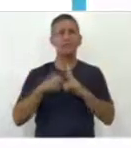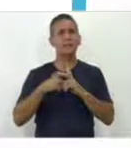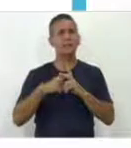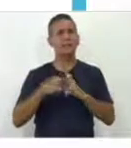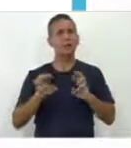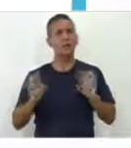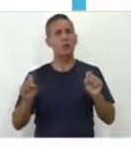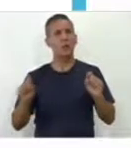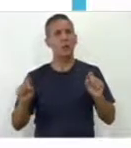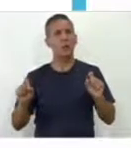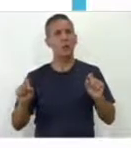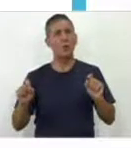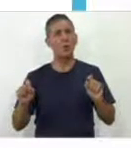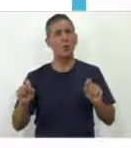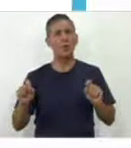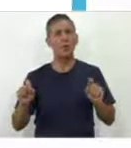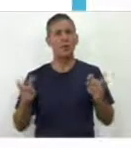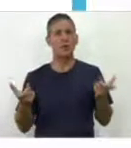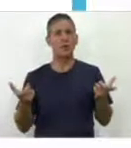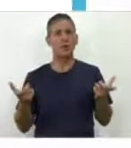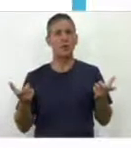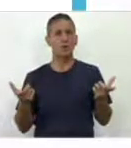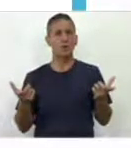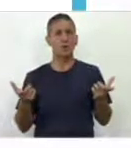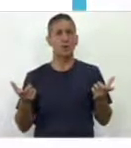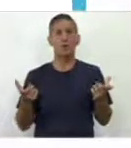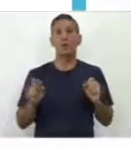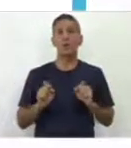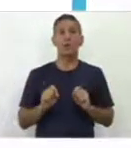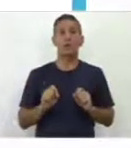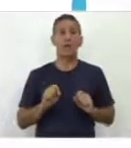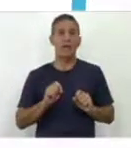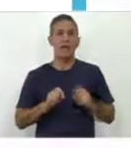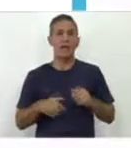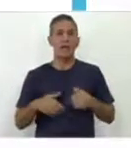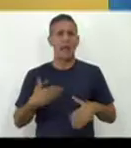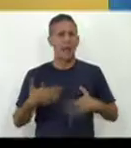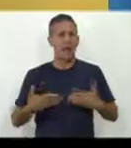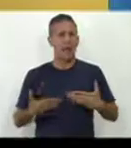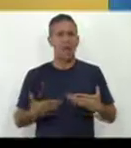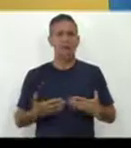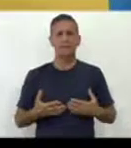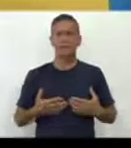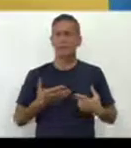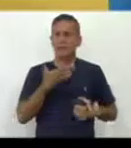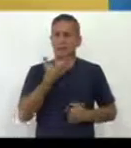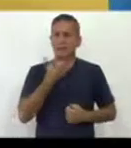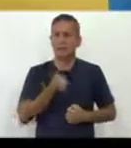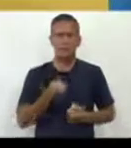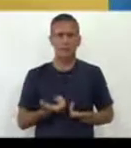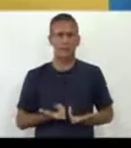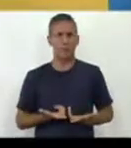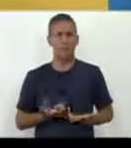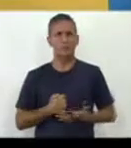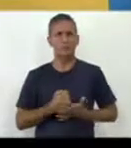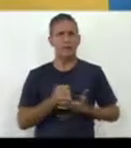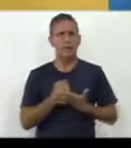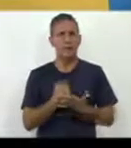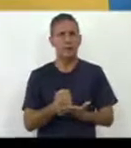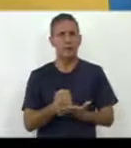específica se constituye en una actividad que reporta placer, que aporta el